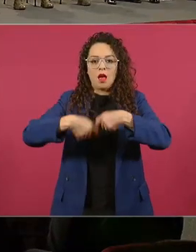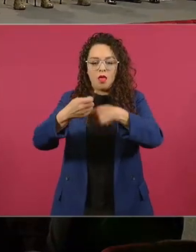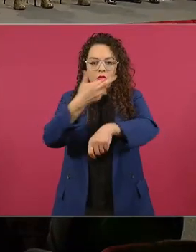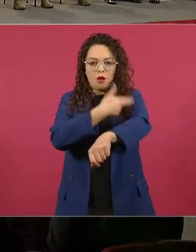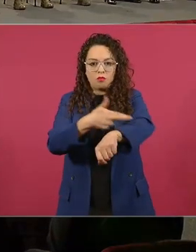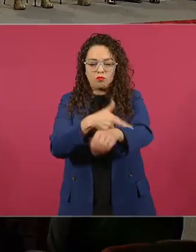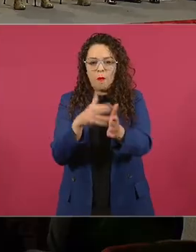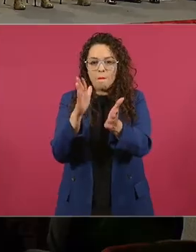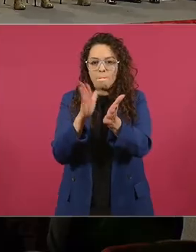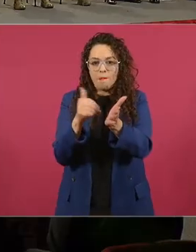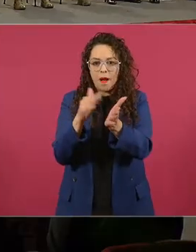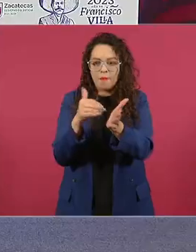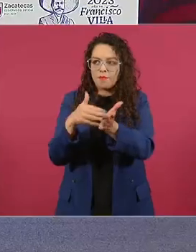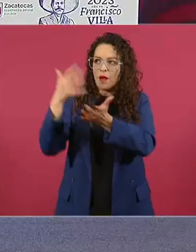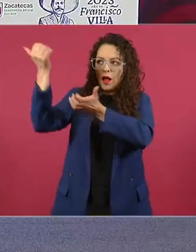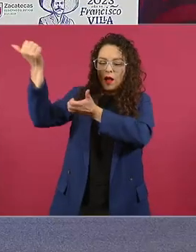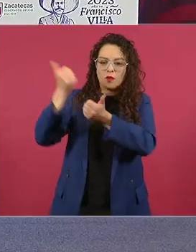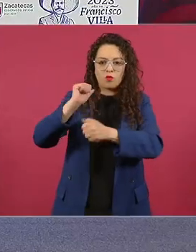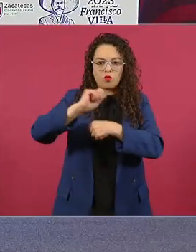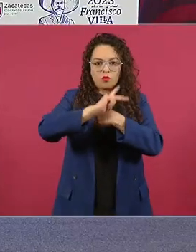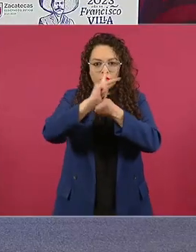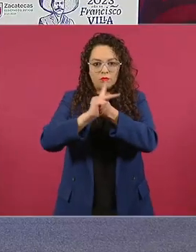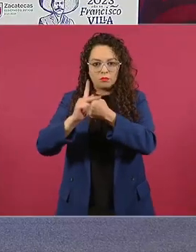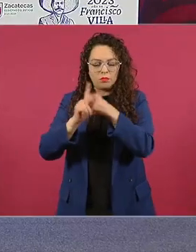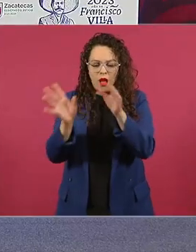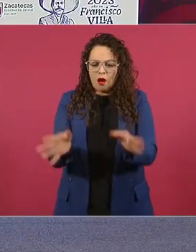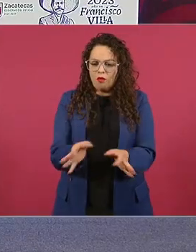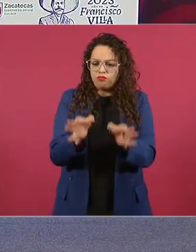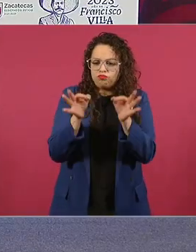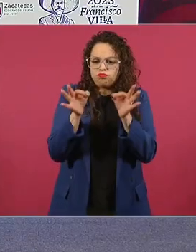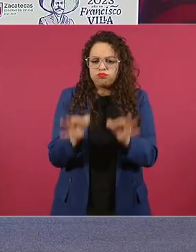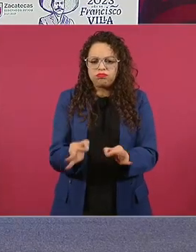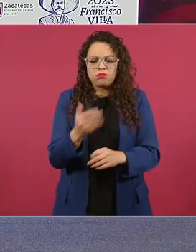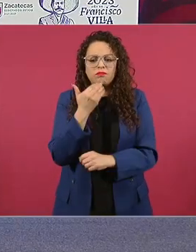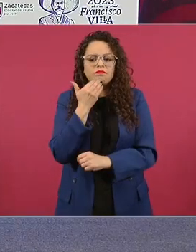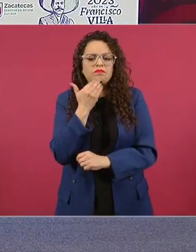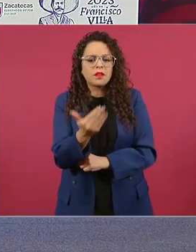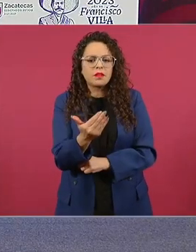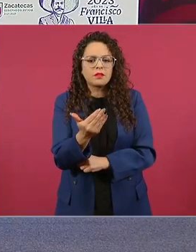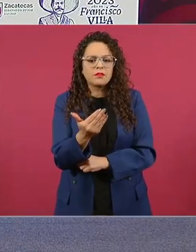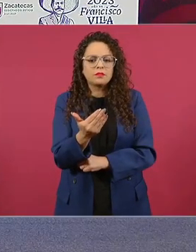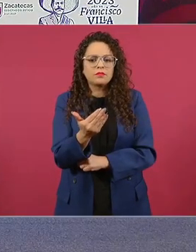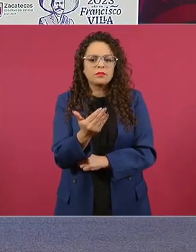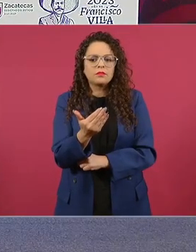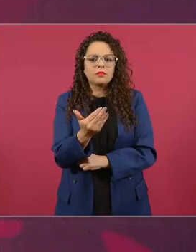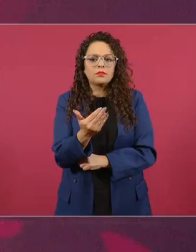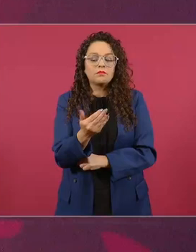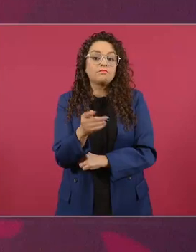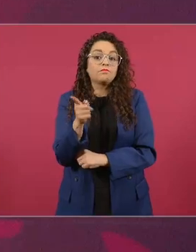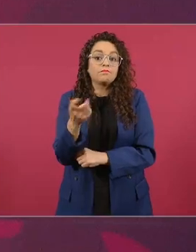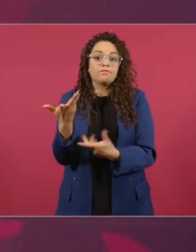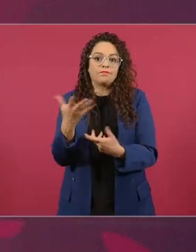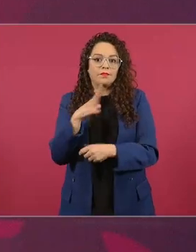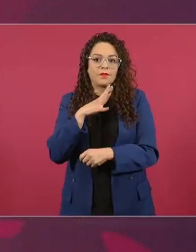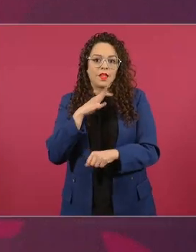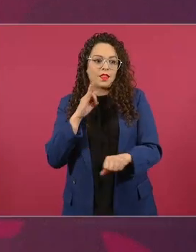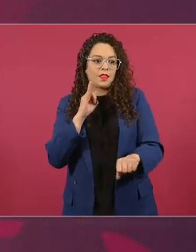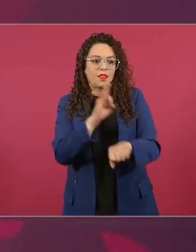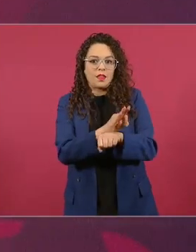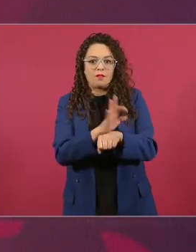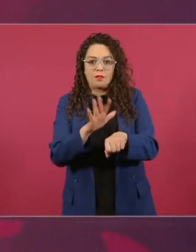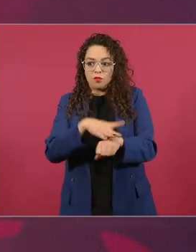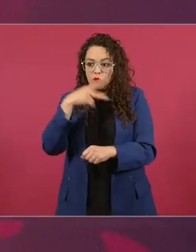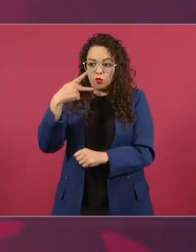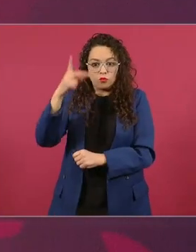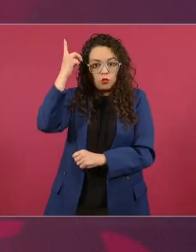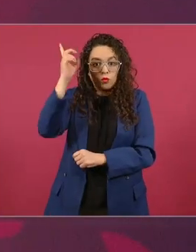que tienen ya sus documentos y que pueden tener con ellos certeza jurídica y también